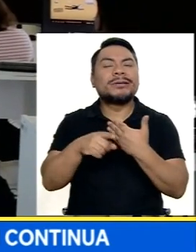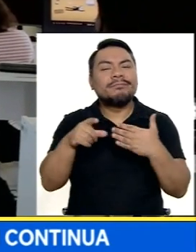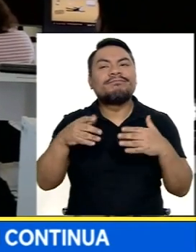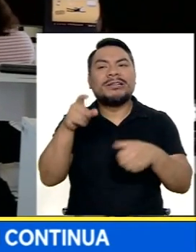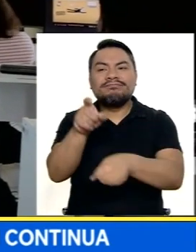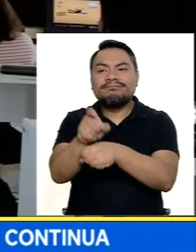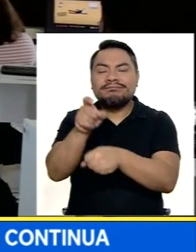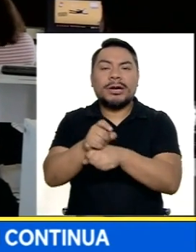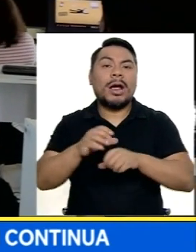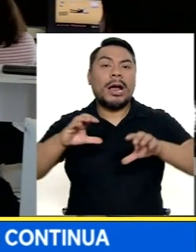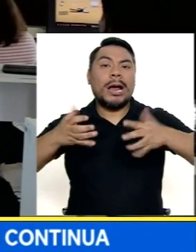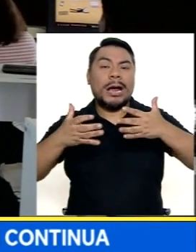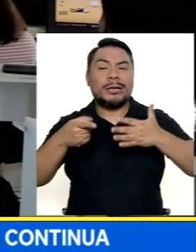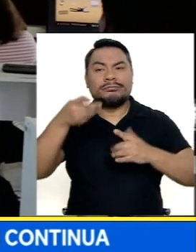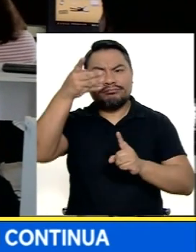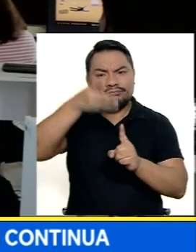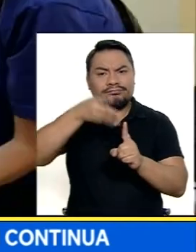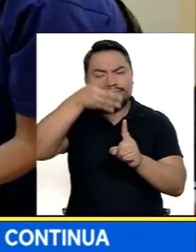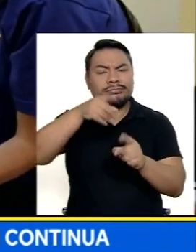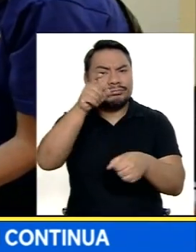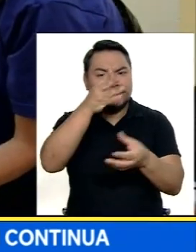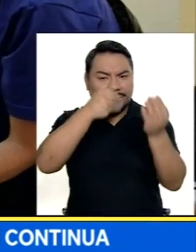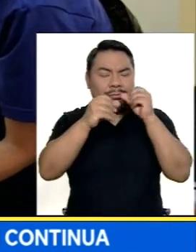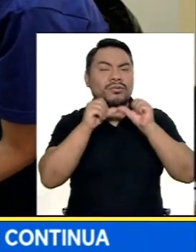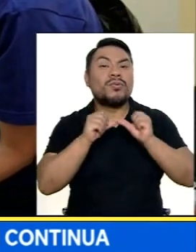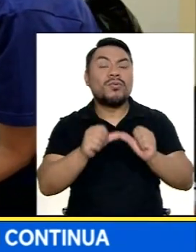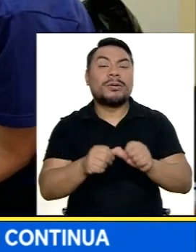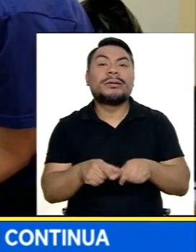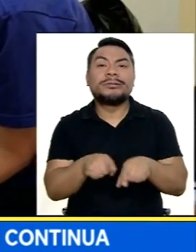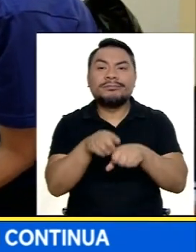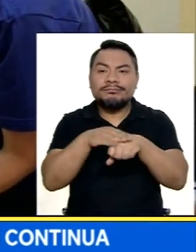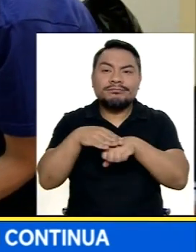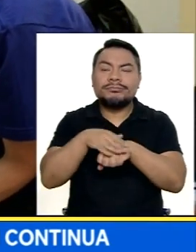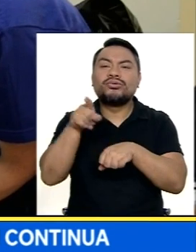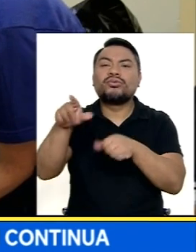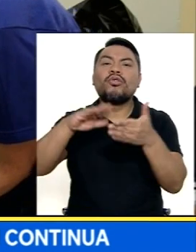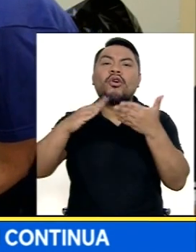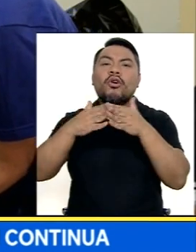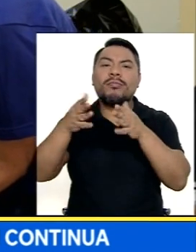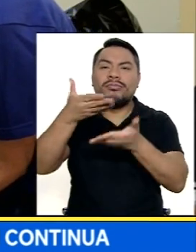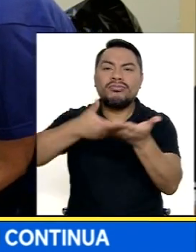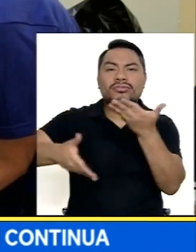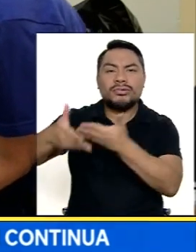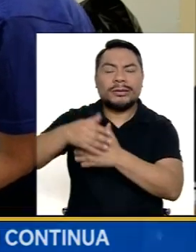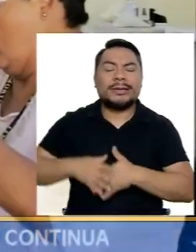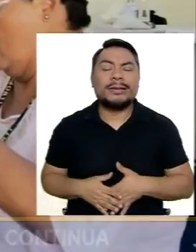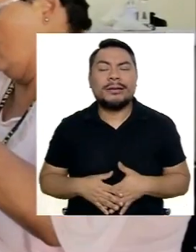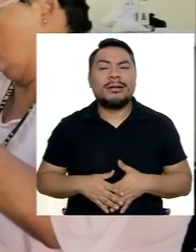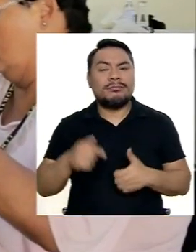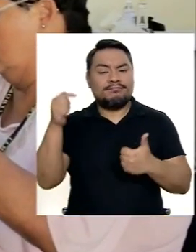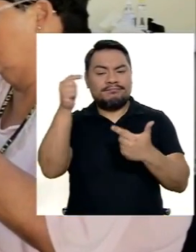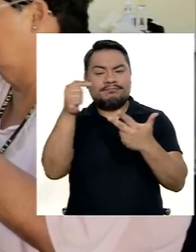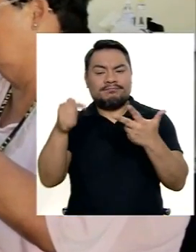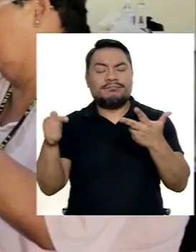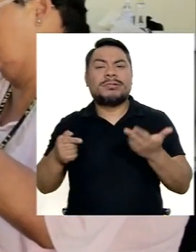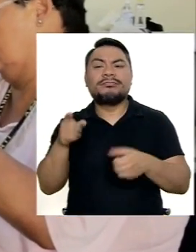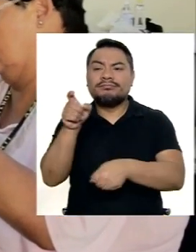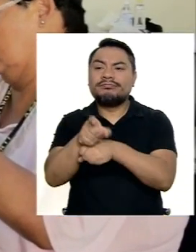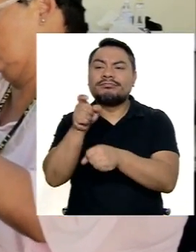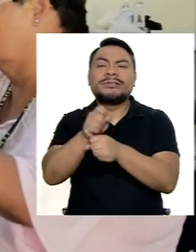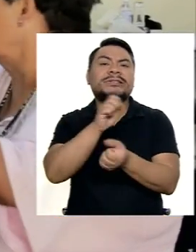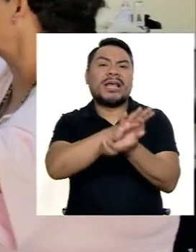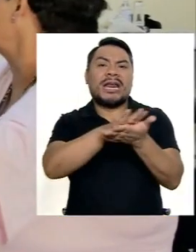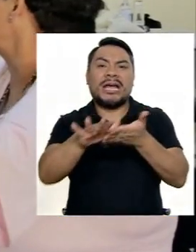Cursos De formación Continua Y la estrategia CEPRO En tu comunidad Todo ello 100% gratuito